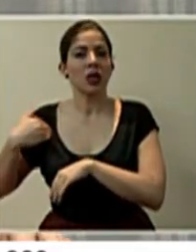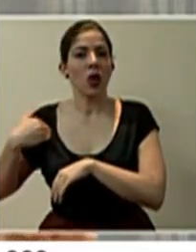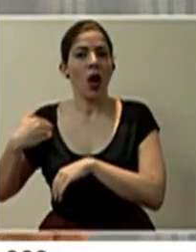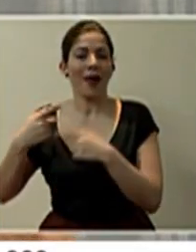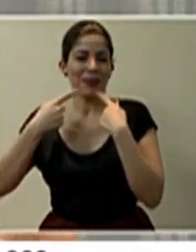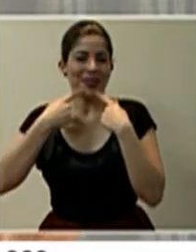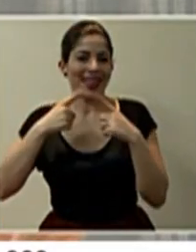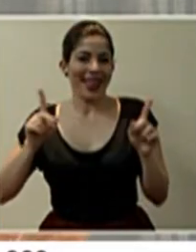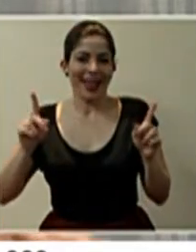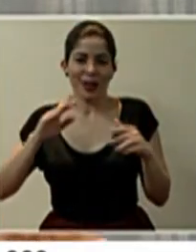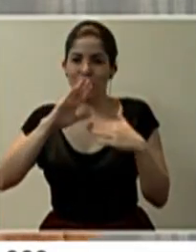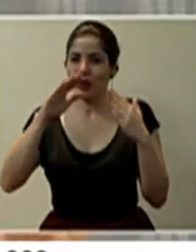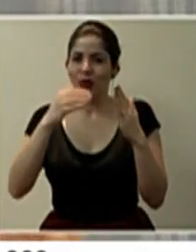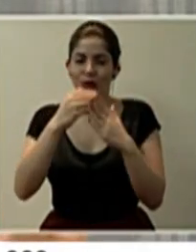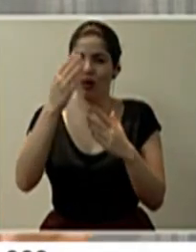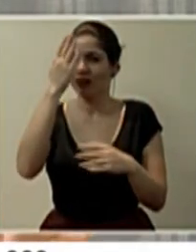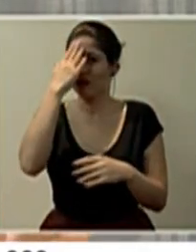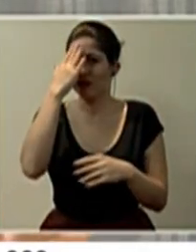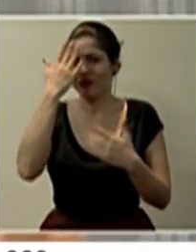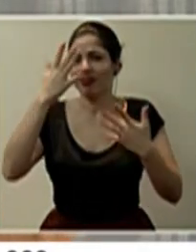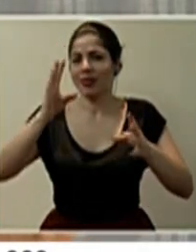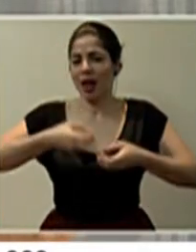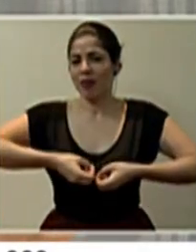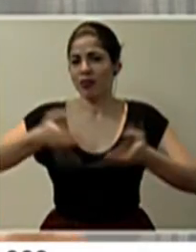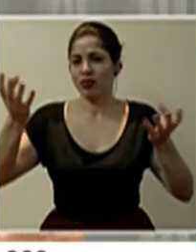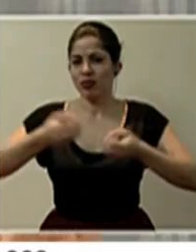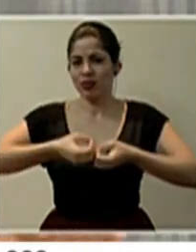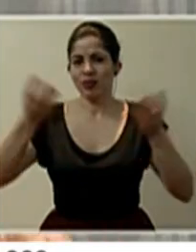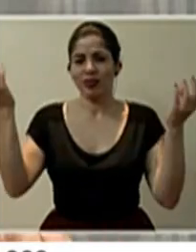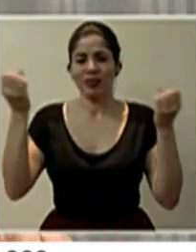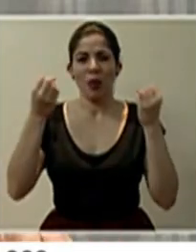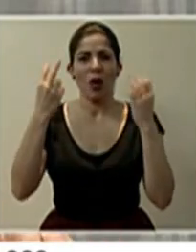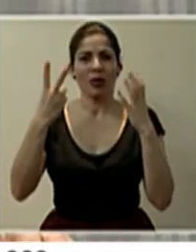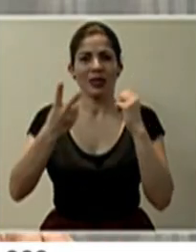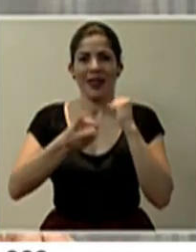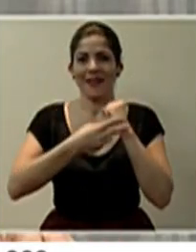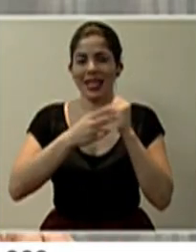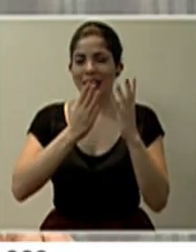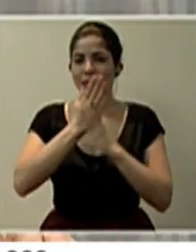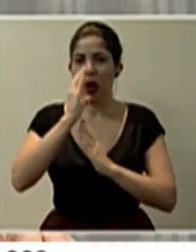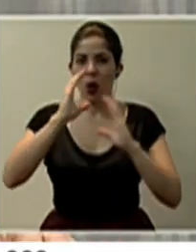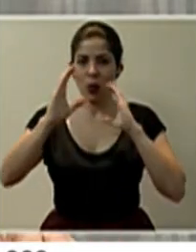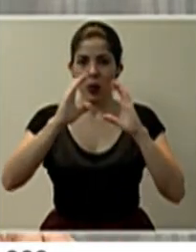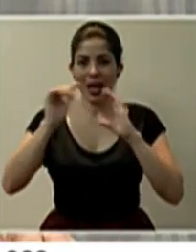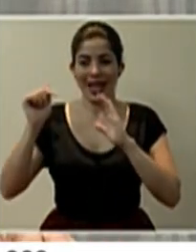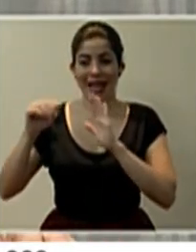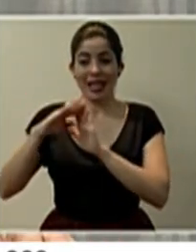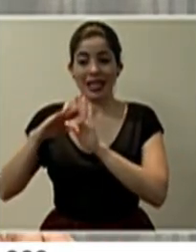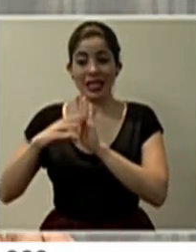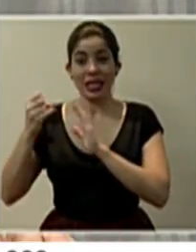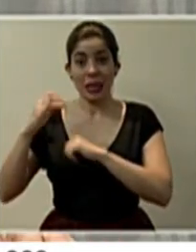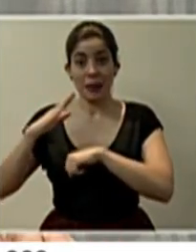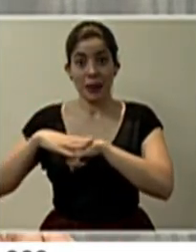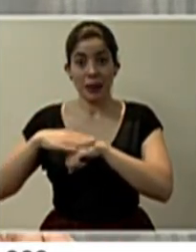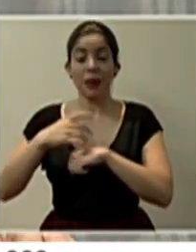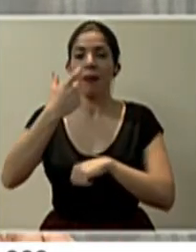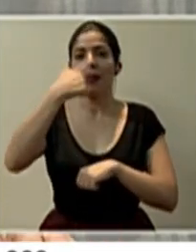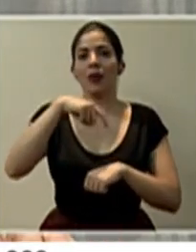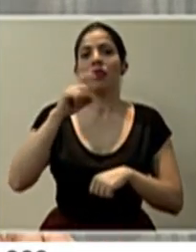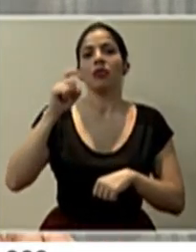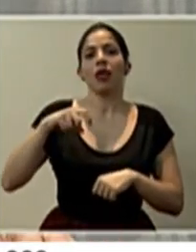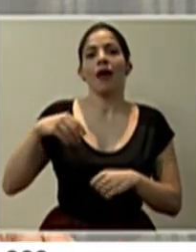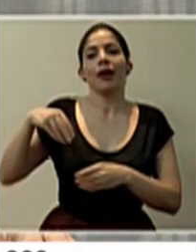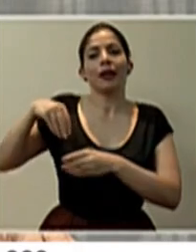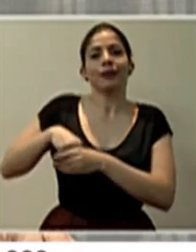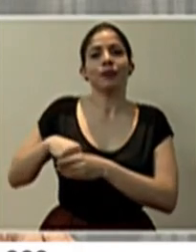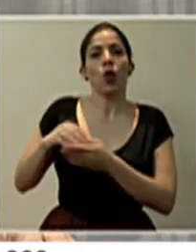decretos que todos conocen, que se han publicado cientos de veces por todos los medios de comunicación, la persona tiene que portar